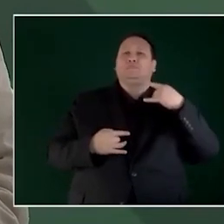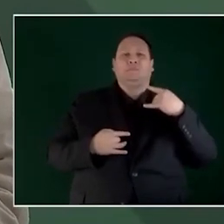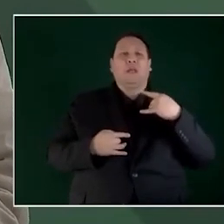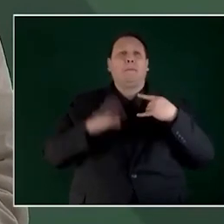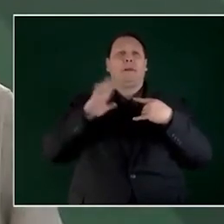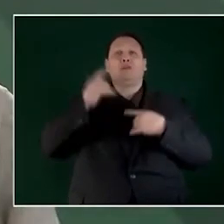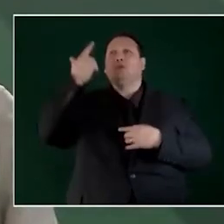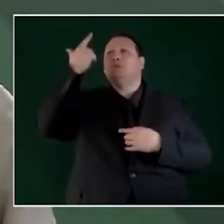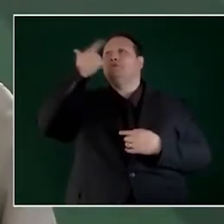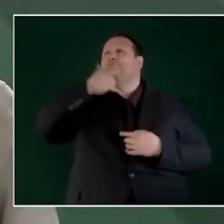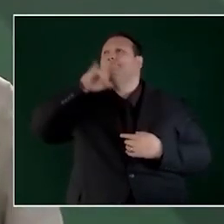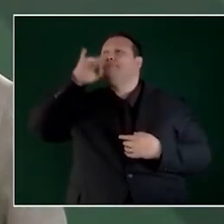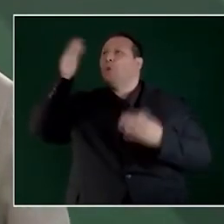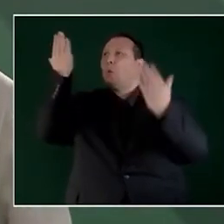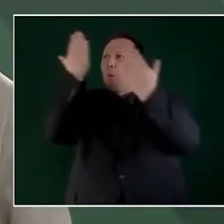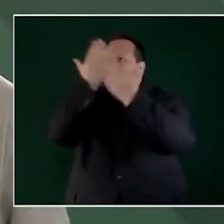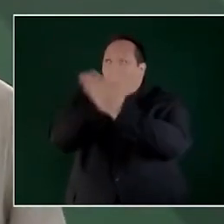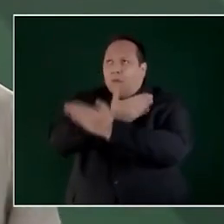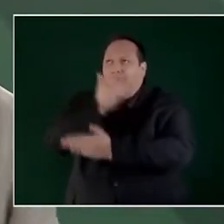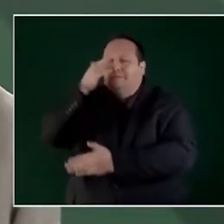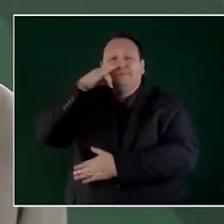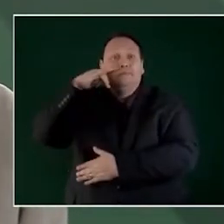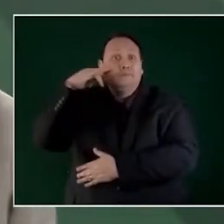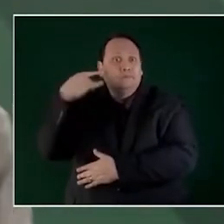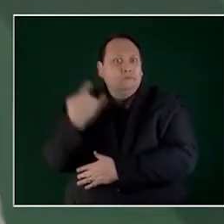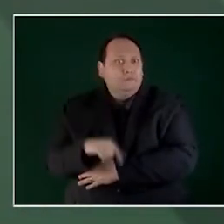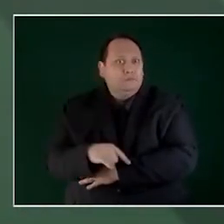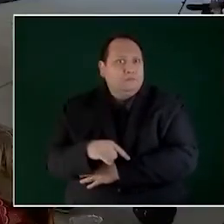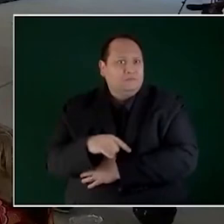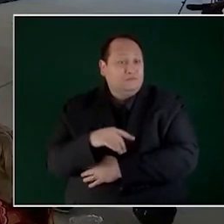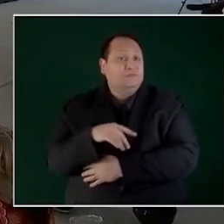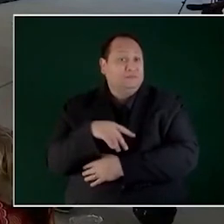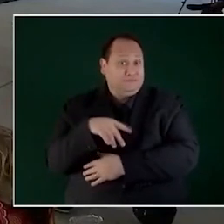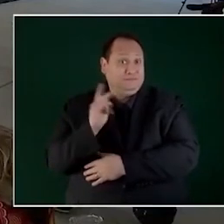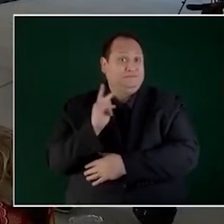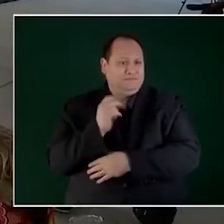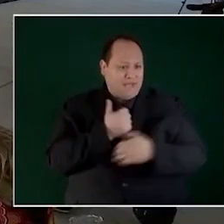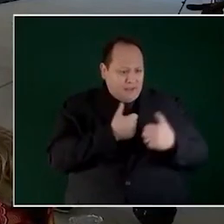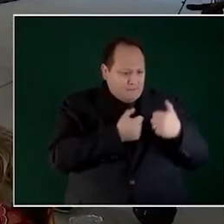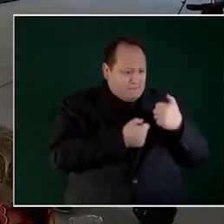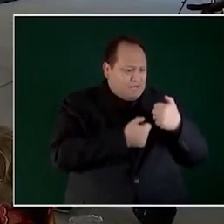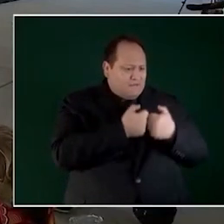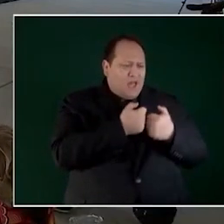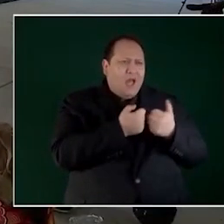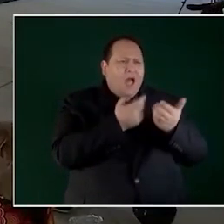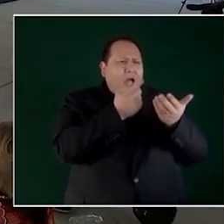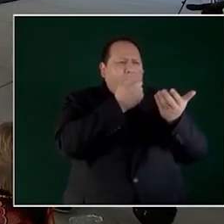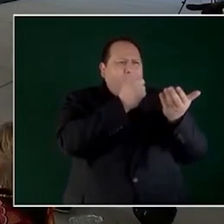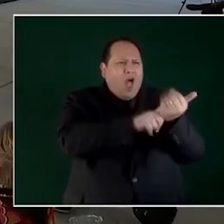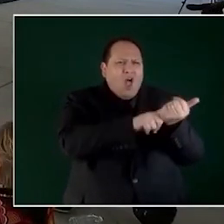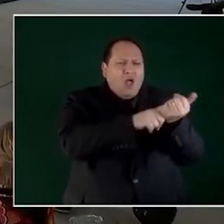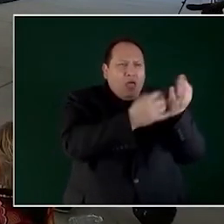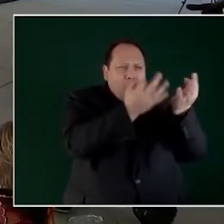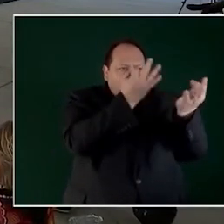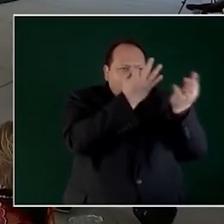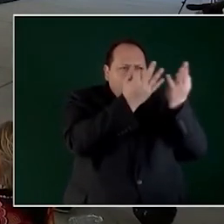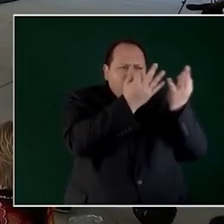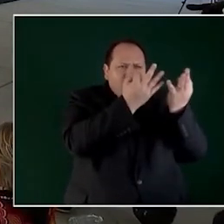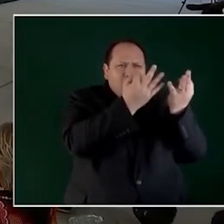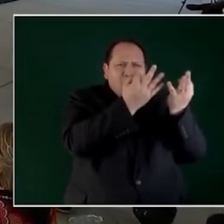Pero son contenidos tóxicos,